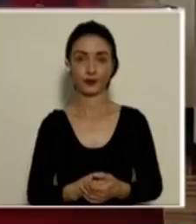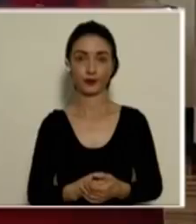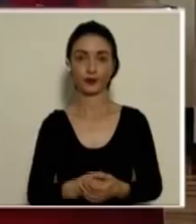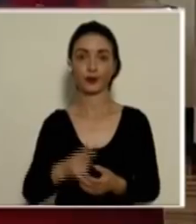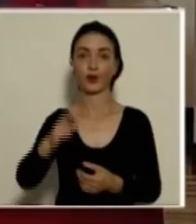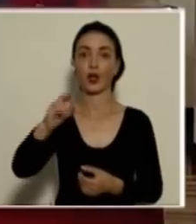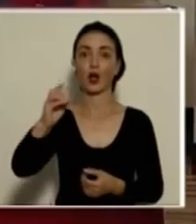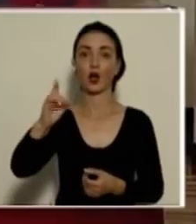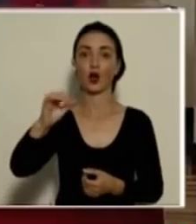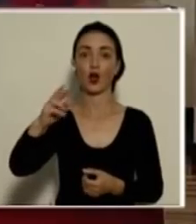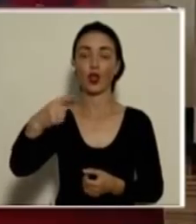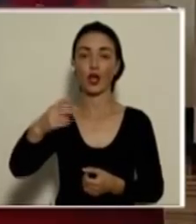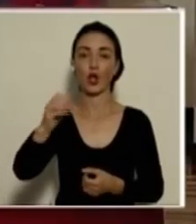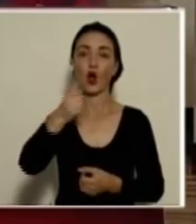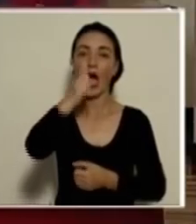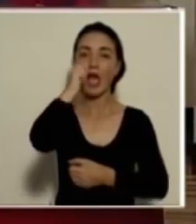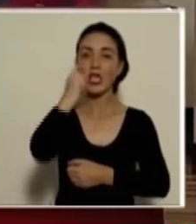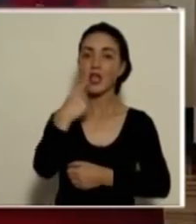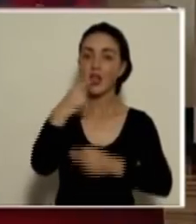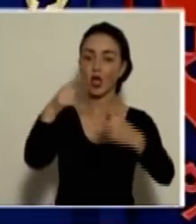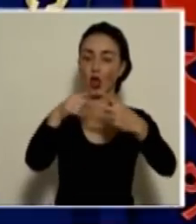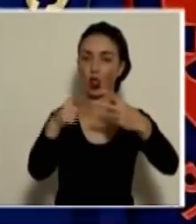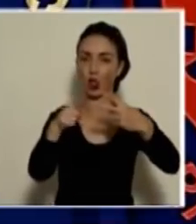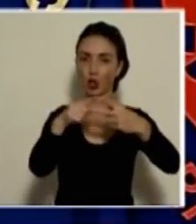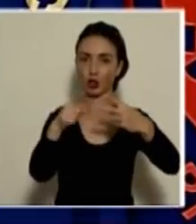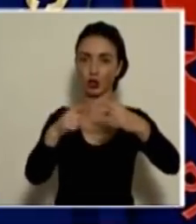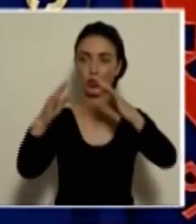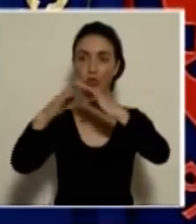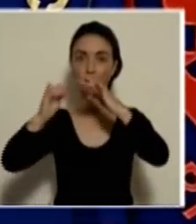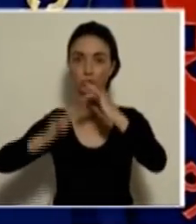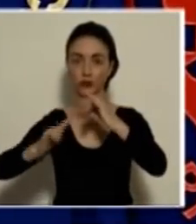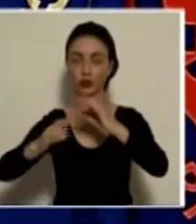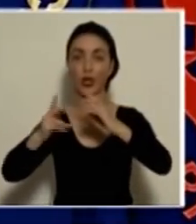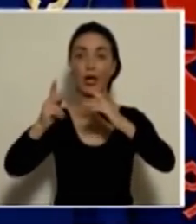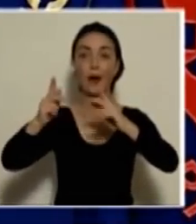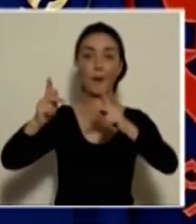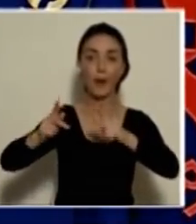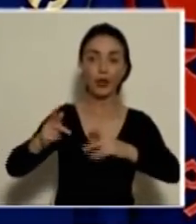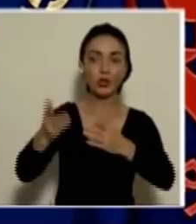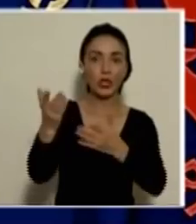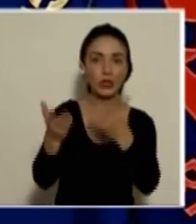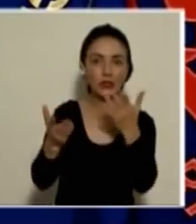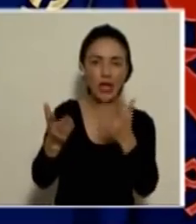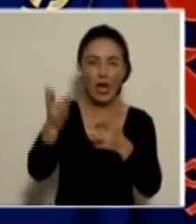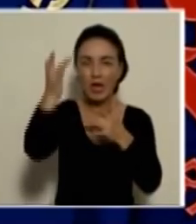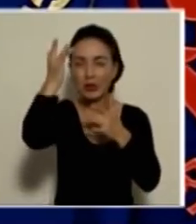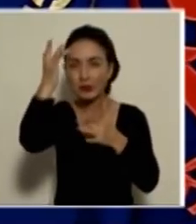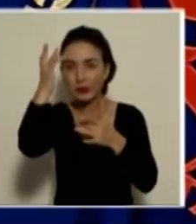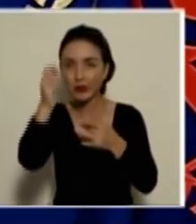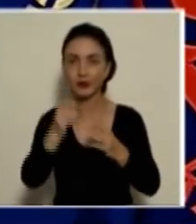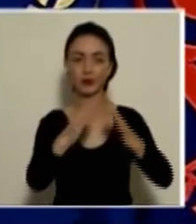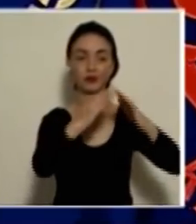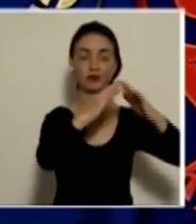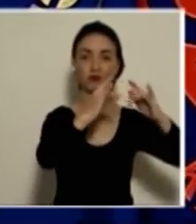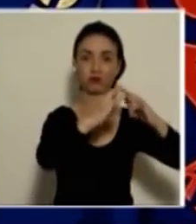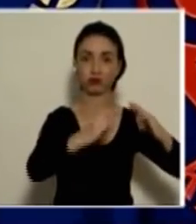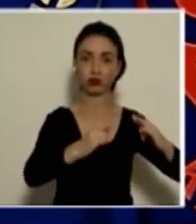don Rodrigo, ayer indicaron que se harían dos tipos de albergues para sospechosos y para personas que